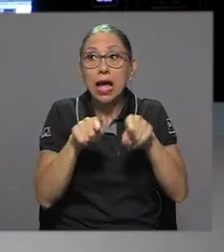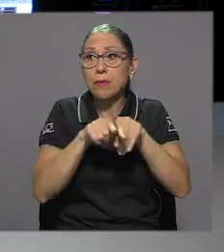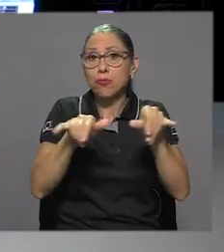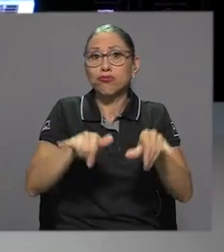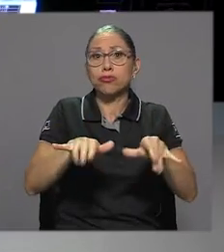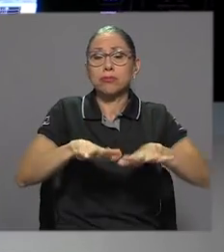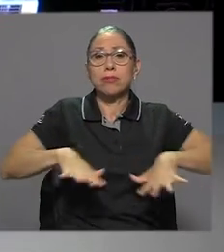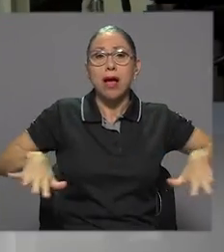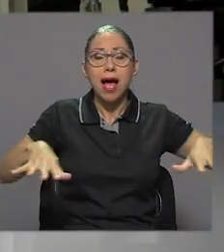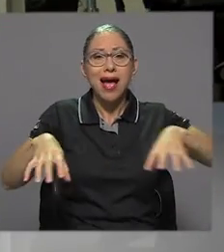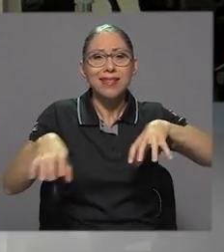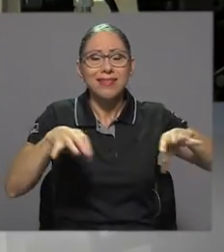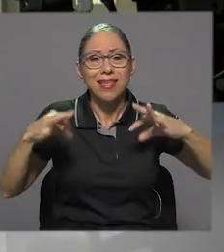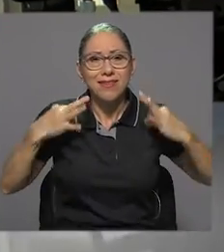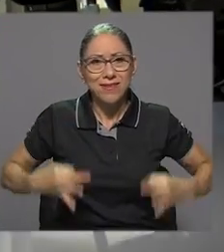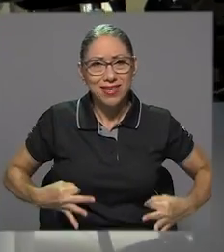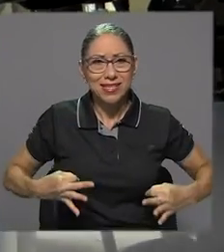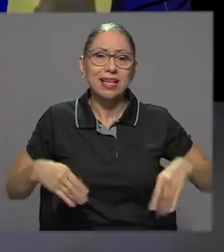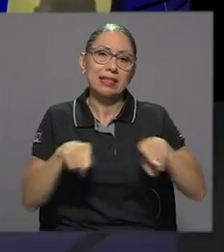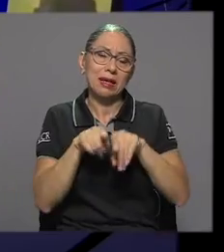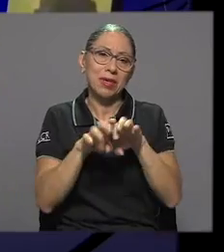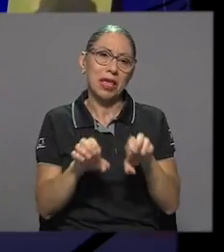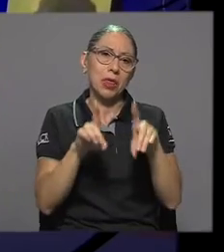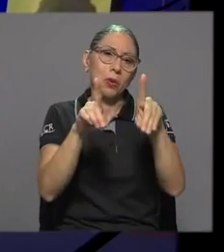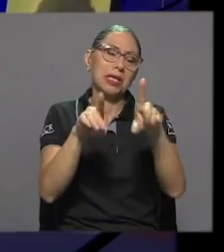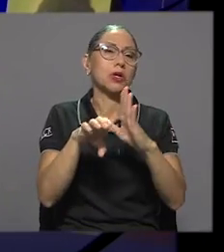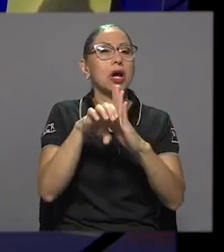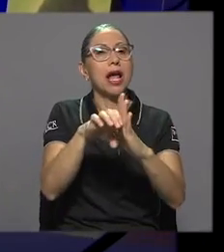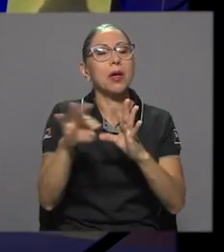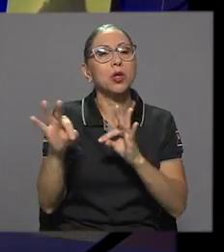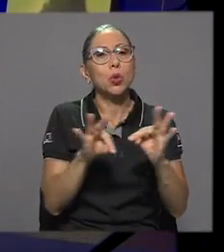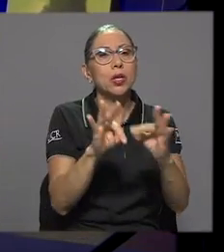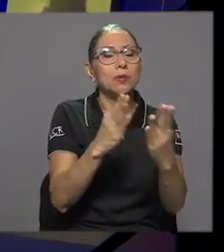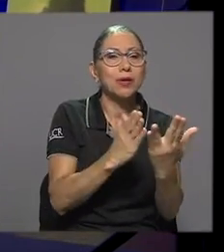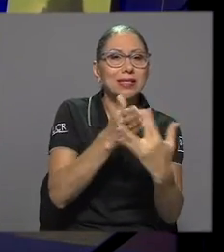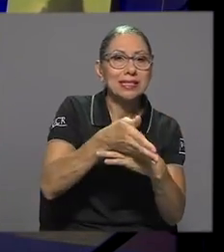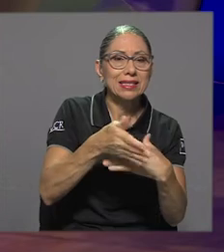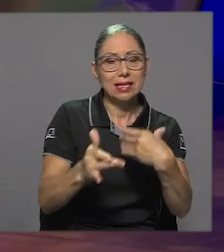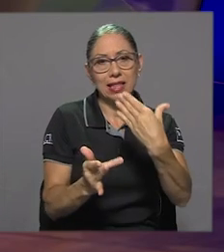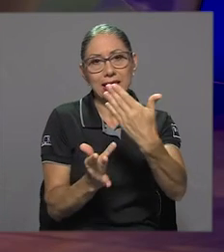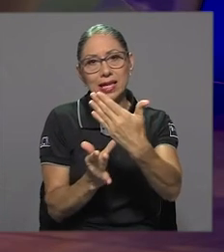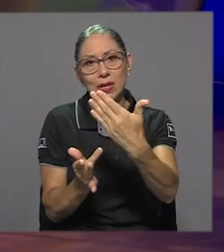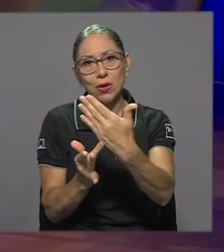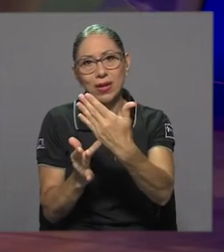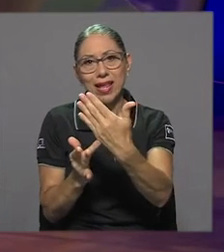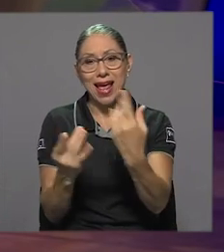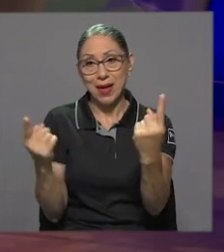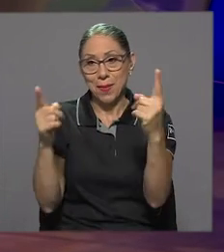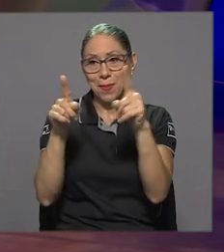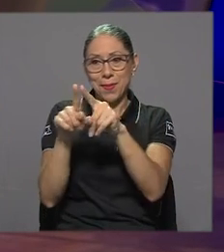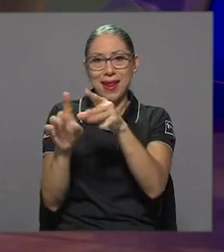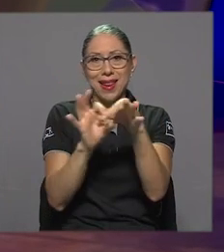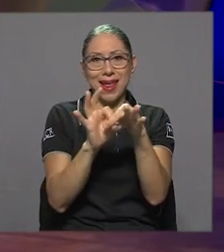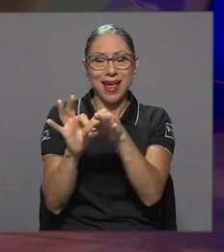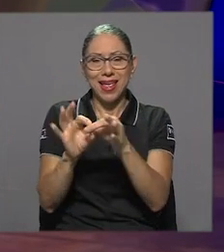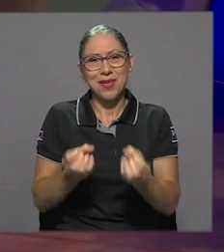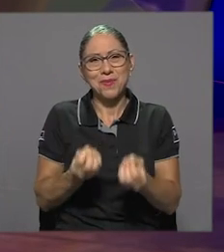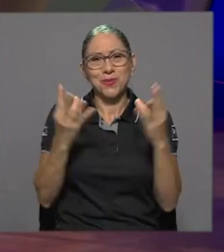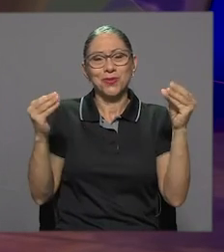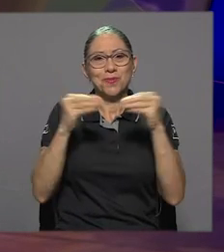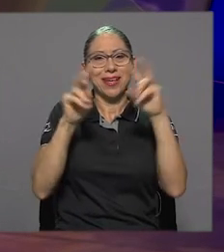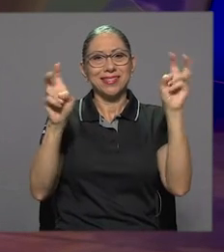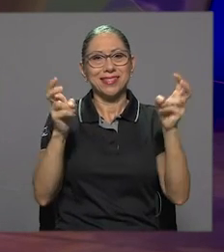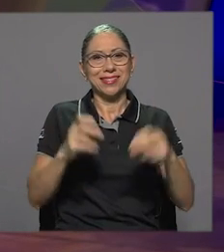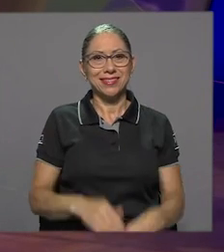la actividad física y para la educación en temas como turismo accesible, tecnología, relaciones de pareja y muchos más.